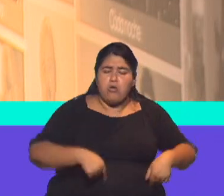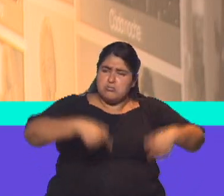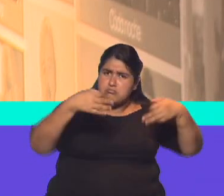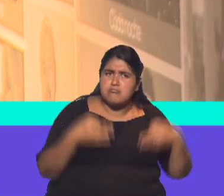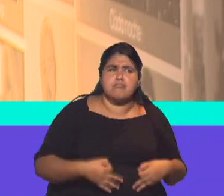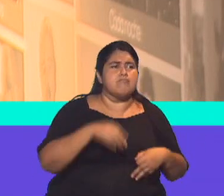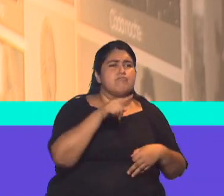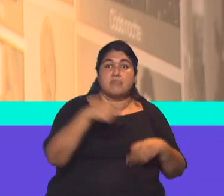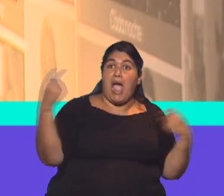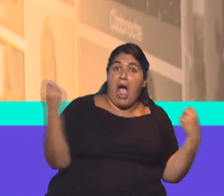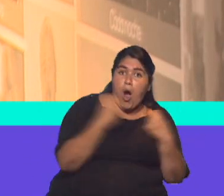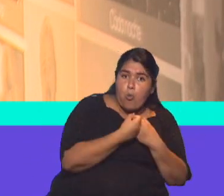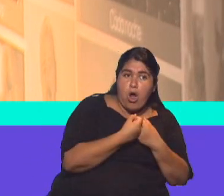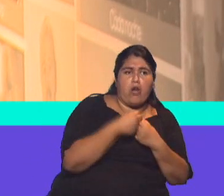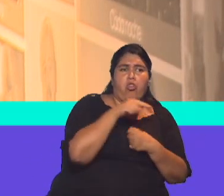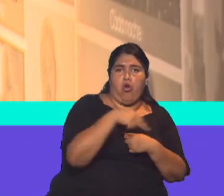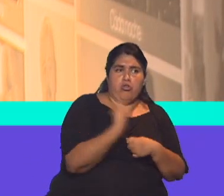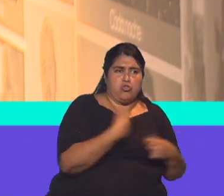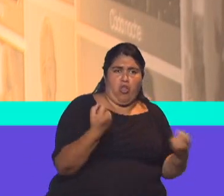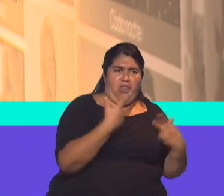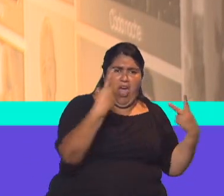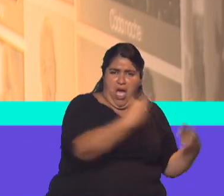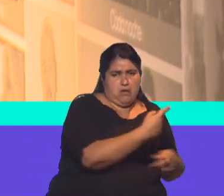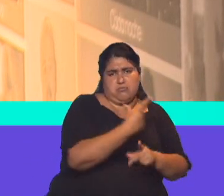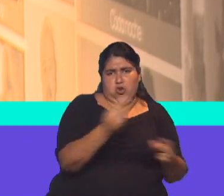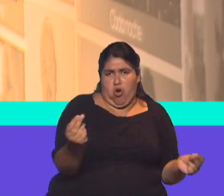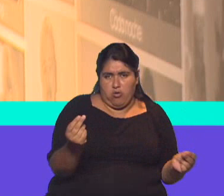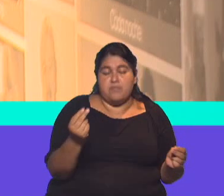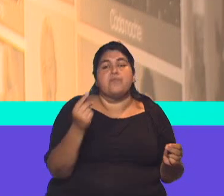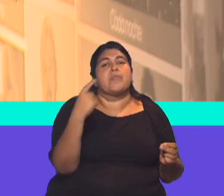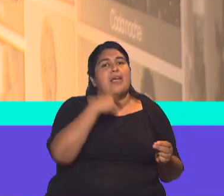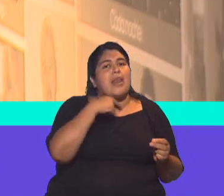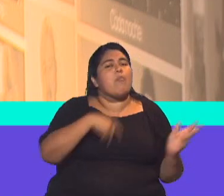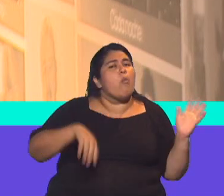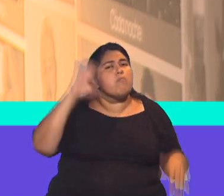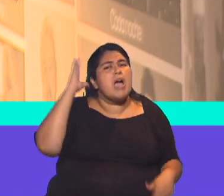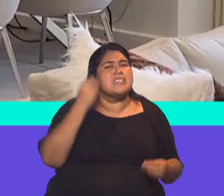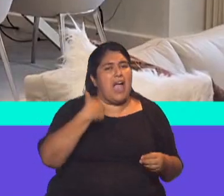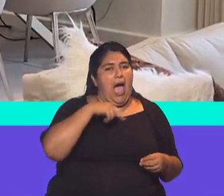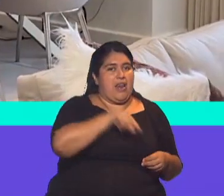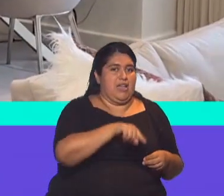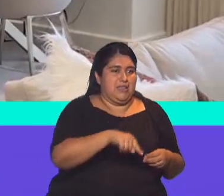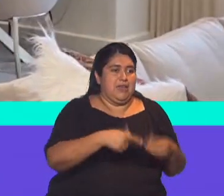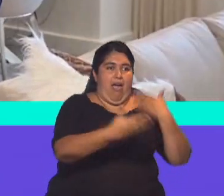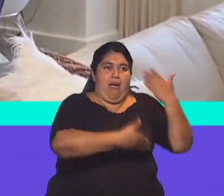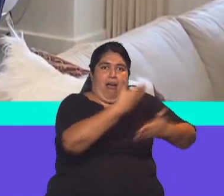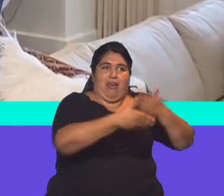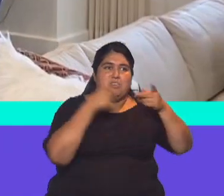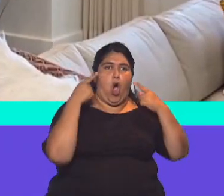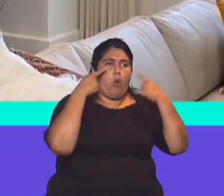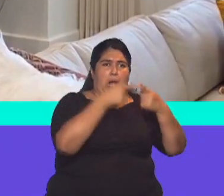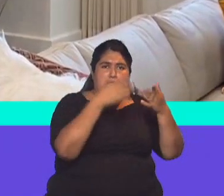que con este acuerdo nada de eso pase, y por supuesto garantizando fundamentalmente que la Argentina pueda seguir creciendo, pueda seguir